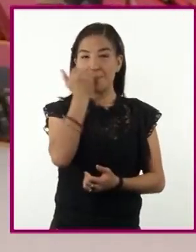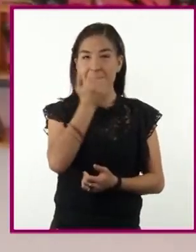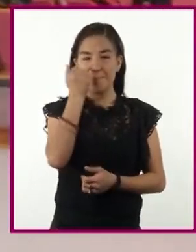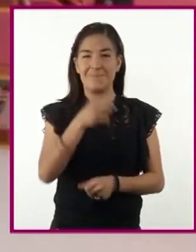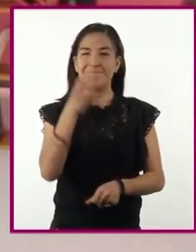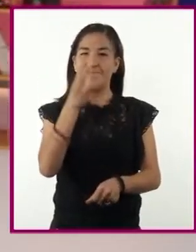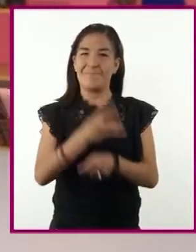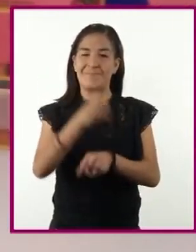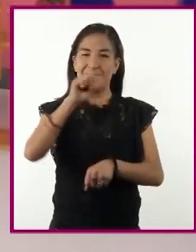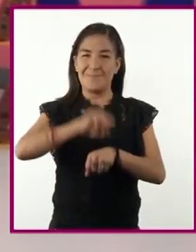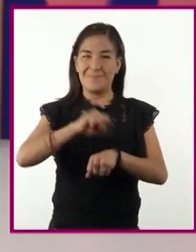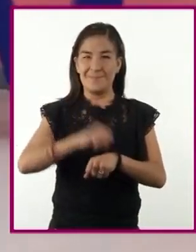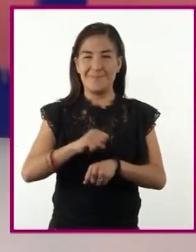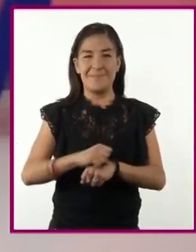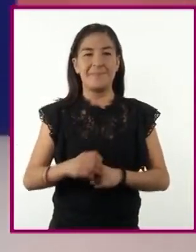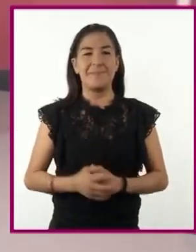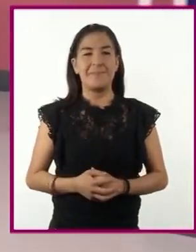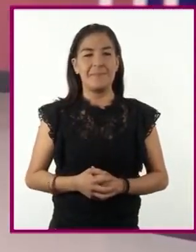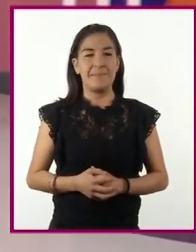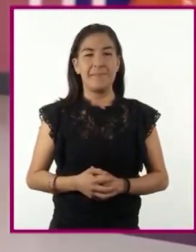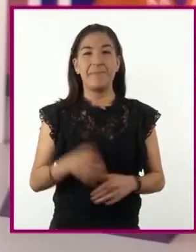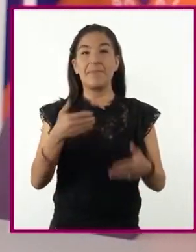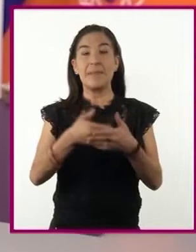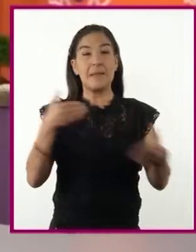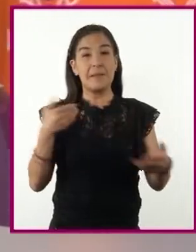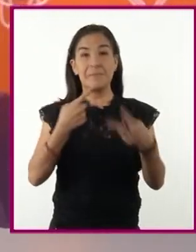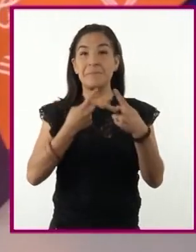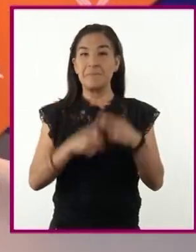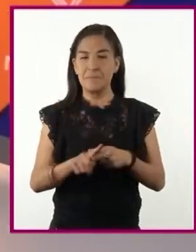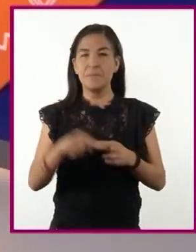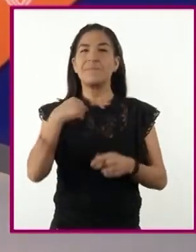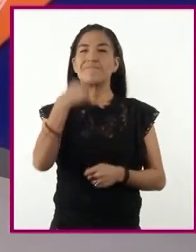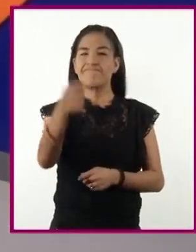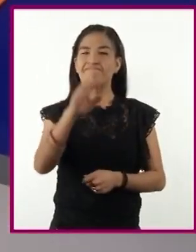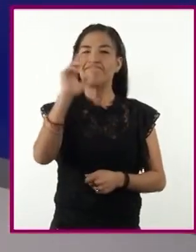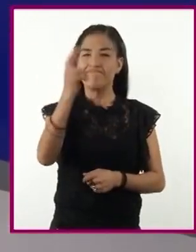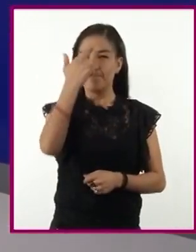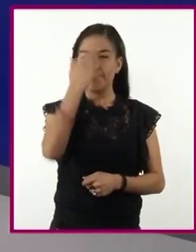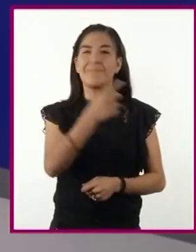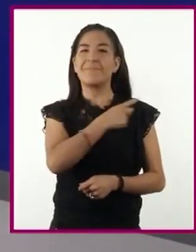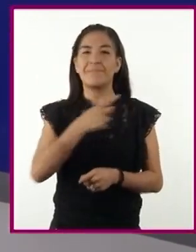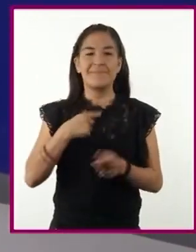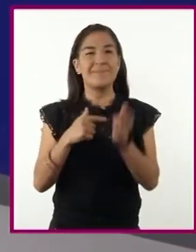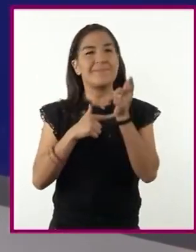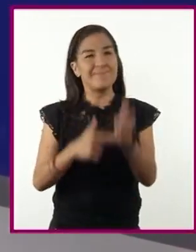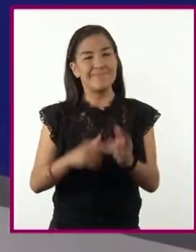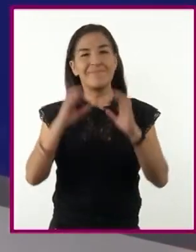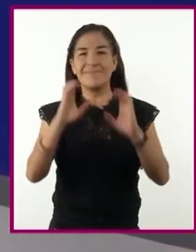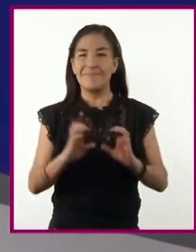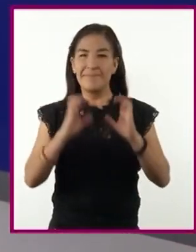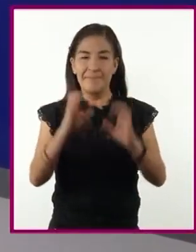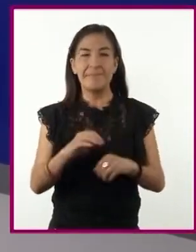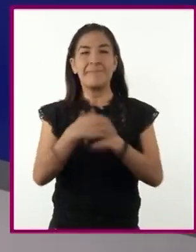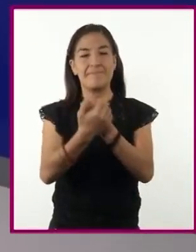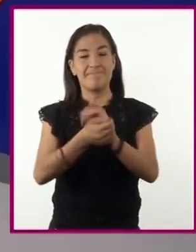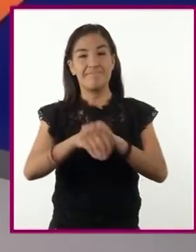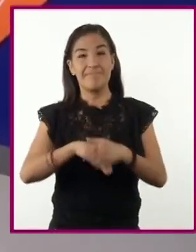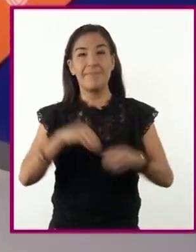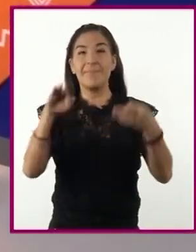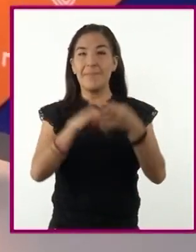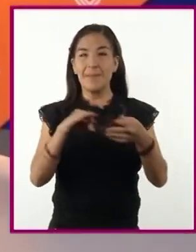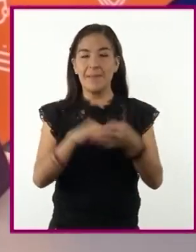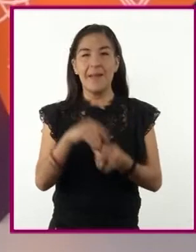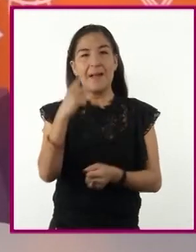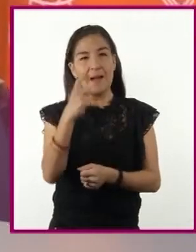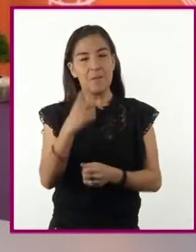de tercer grado de secundaria. Antes de iniciar, les recuerdo que debemos seguir cuidándonos, lavando frecuentemente nuestras manos con